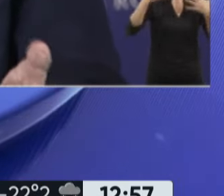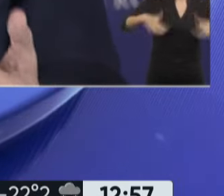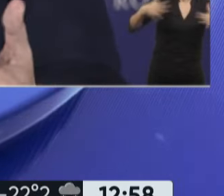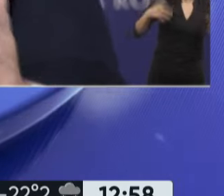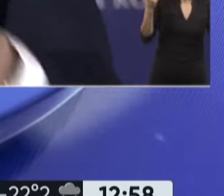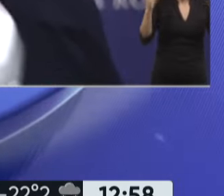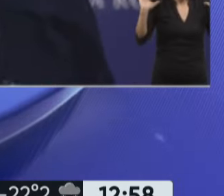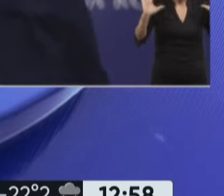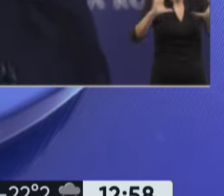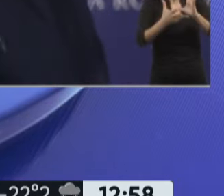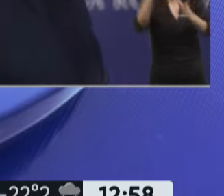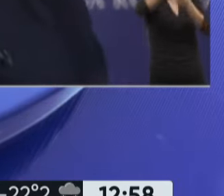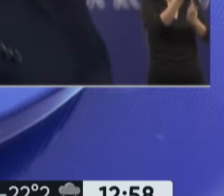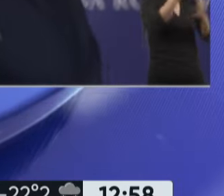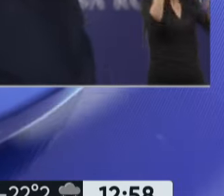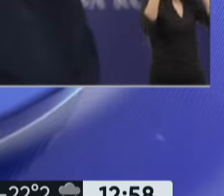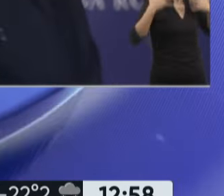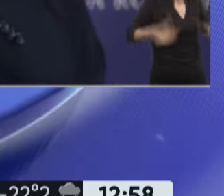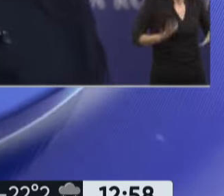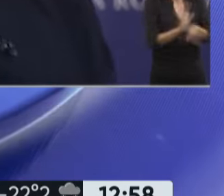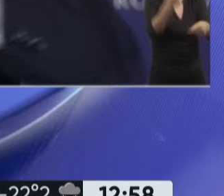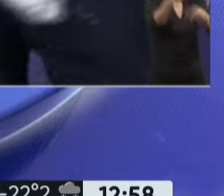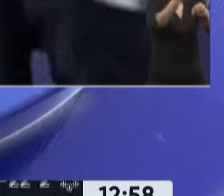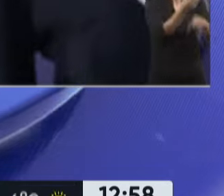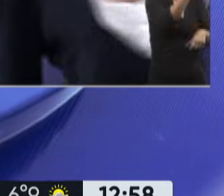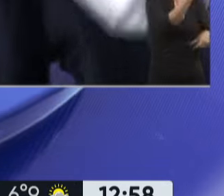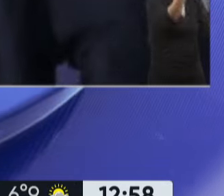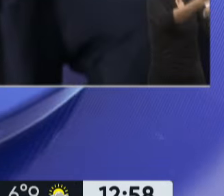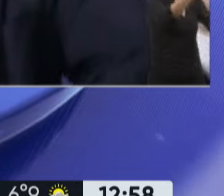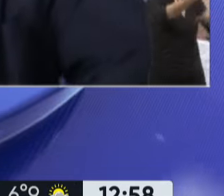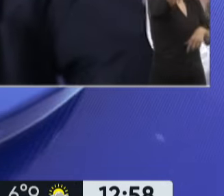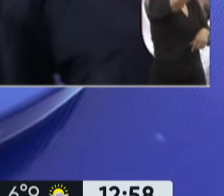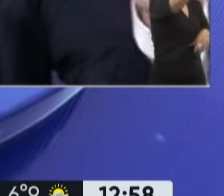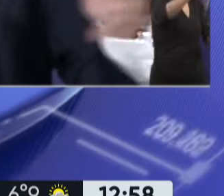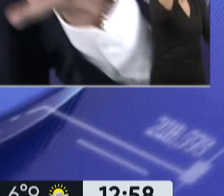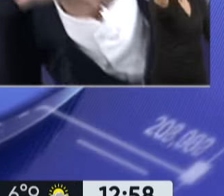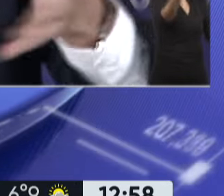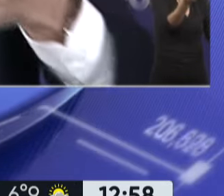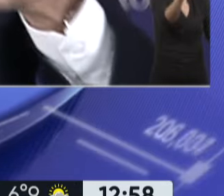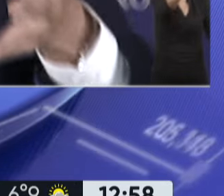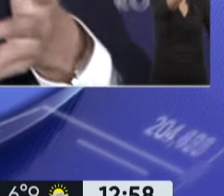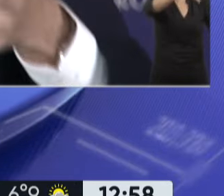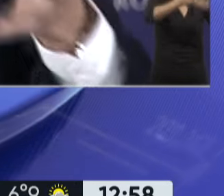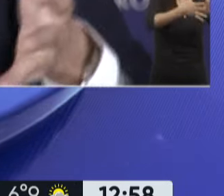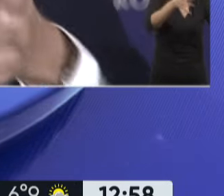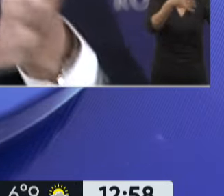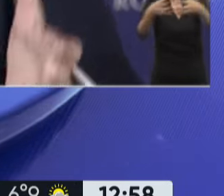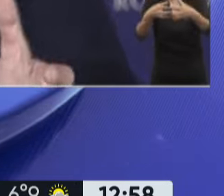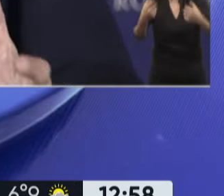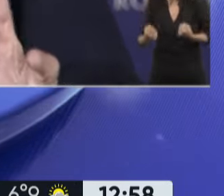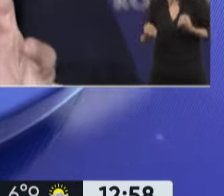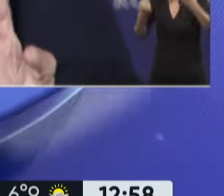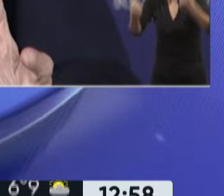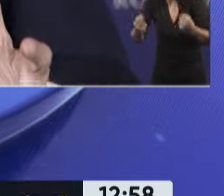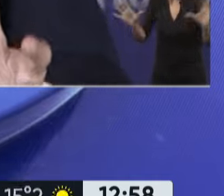Estamos hablando de clubes de la primera A. Si vas a otro tipo de clubes, el esfuerzo que hace la